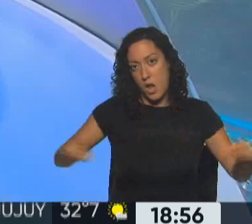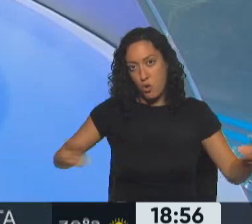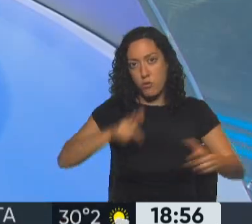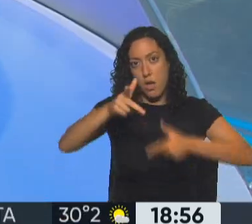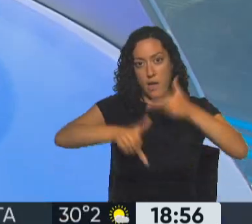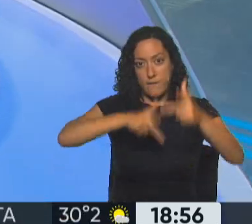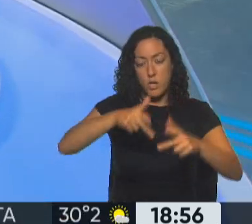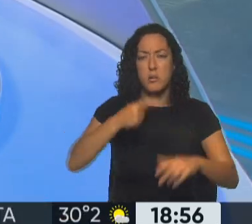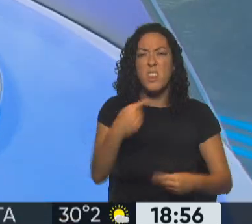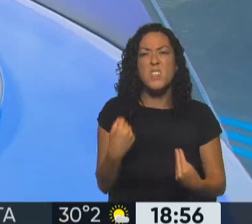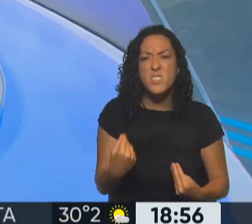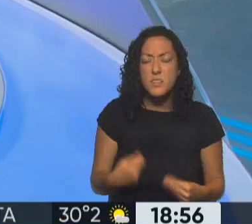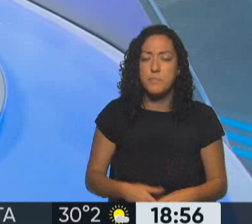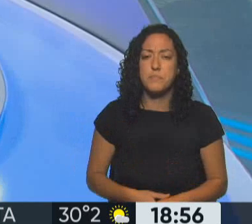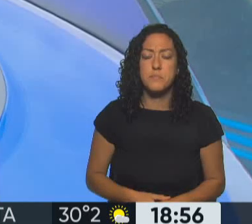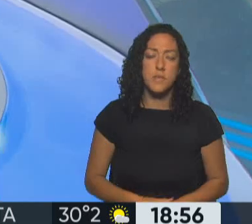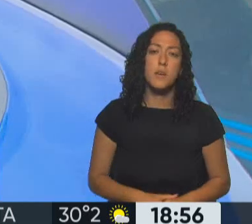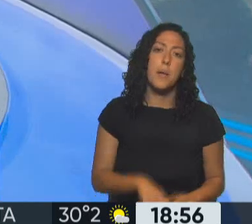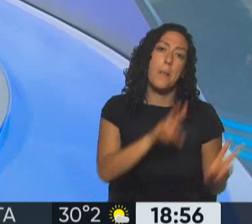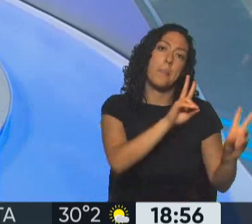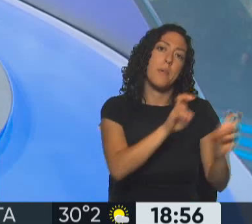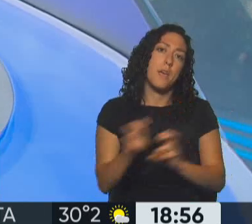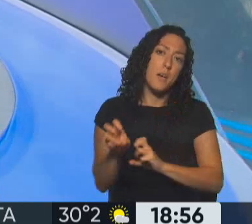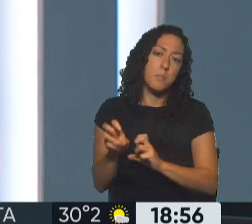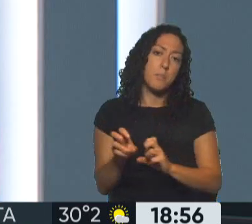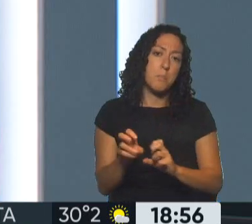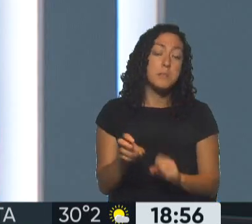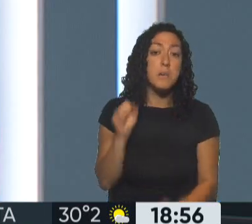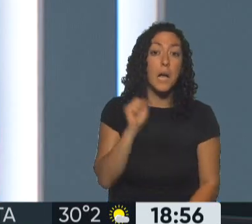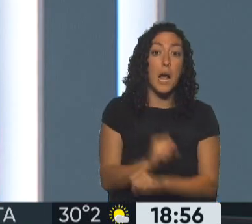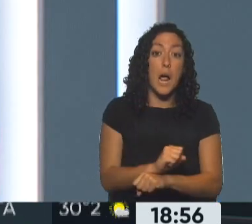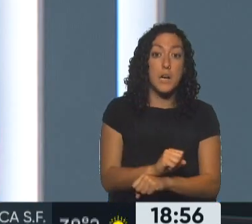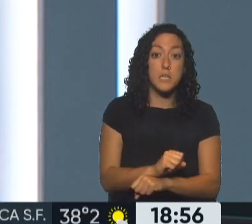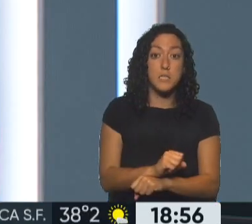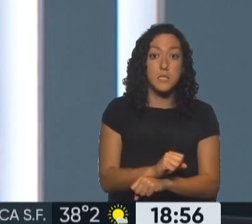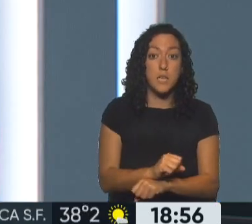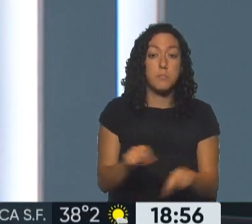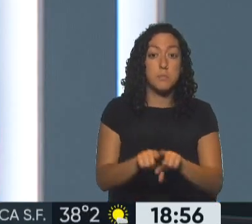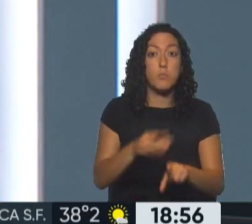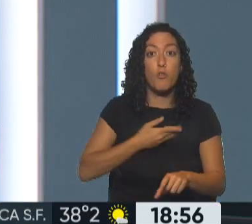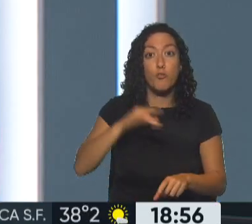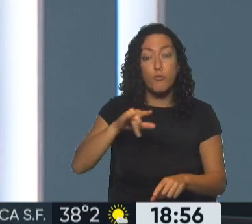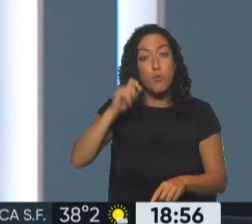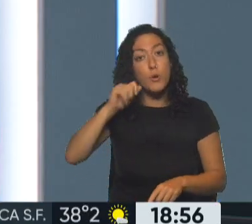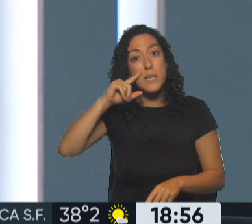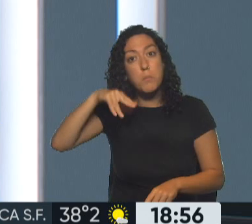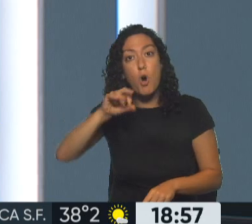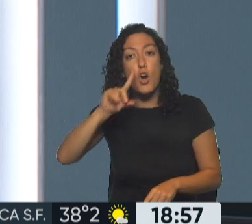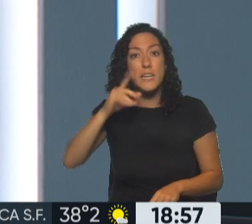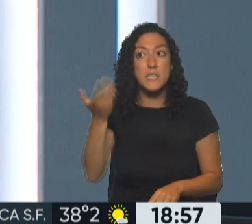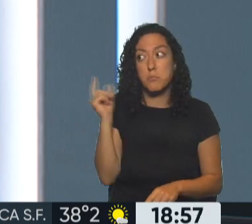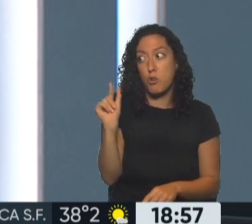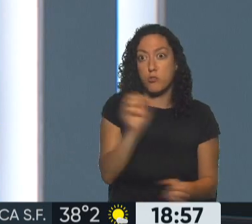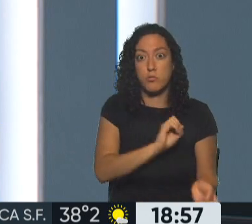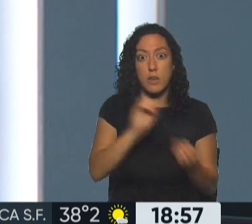dijo? Sí, habló de varios temas. Lo hizo desde la cárcel de máxima seguridad en la que está Alberto Fujimori, que de hecho fue trasladado hace unos minutos a Alberto